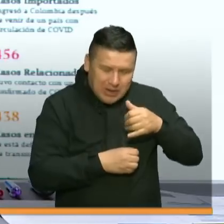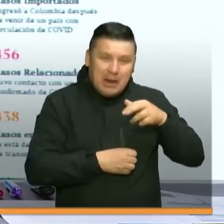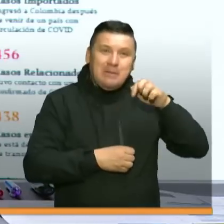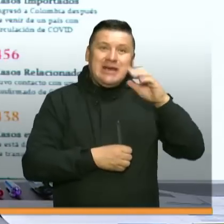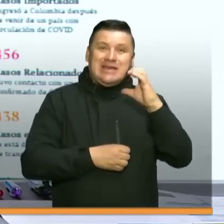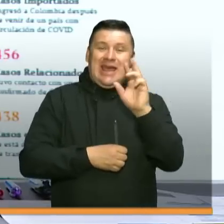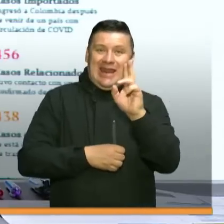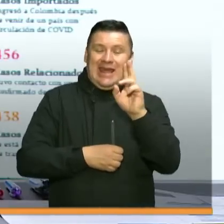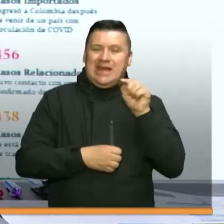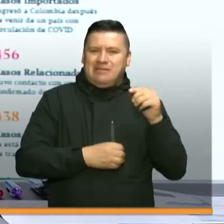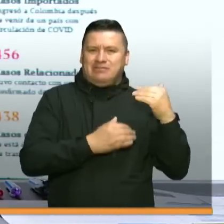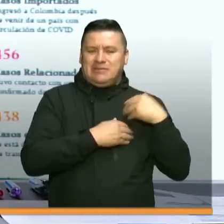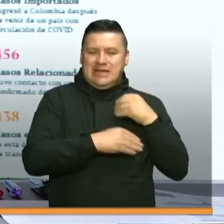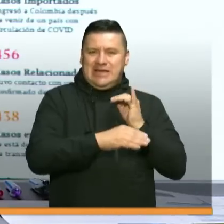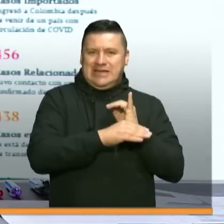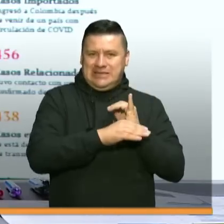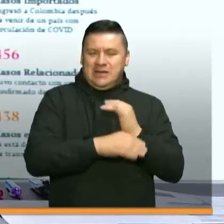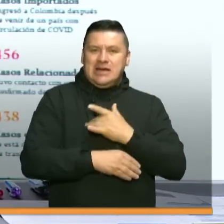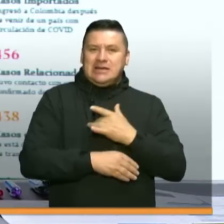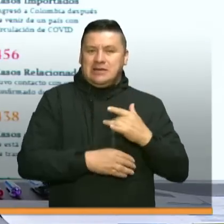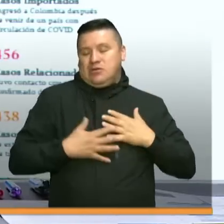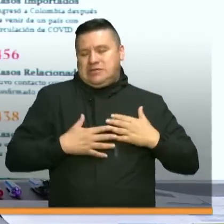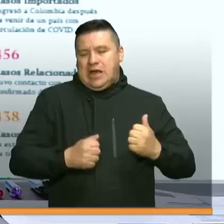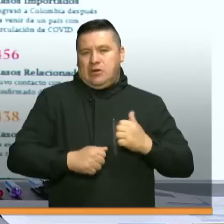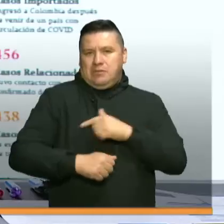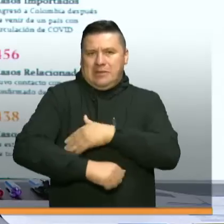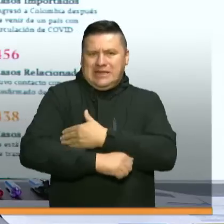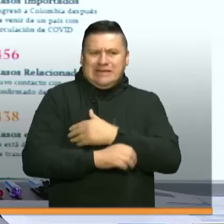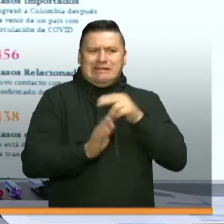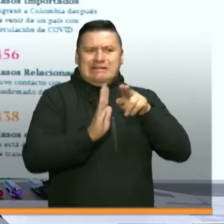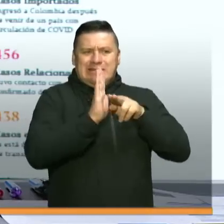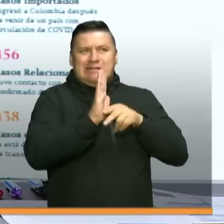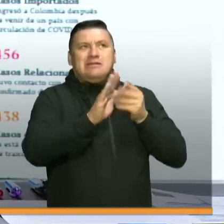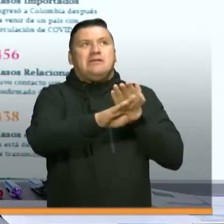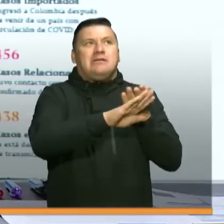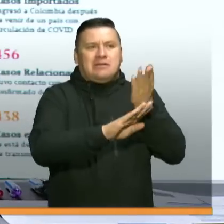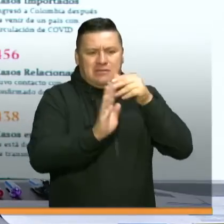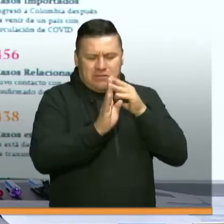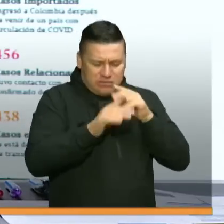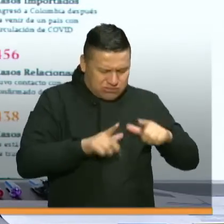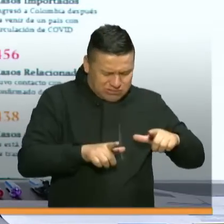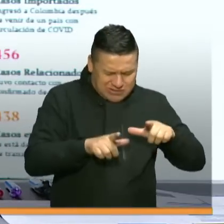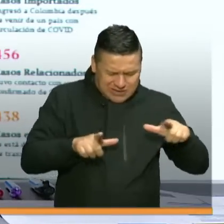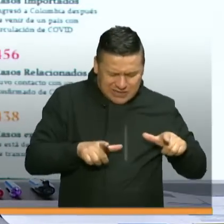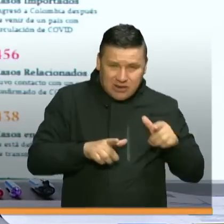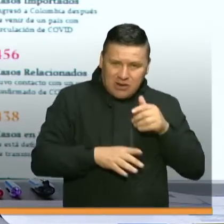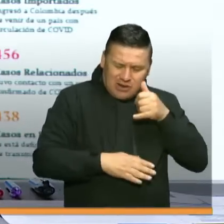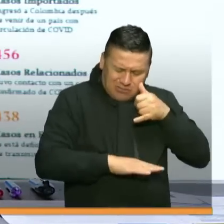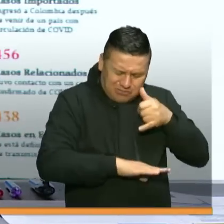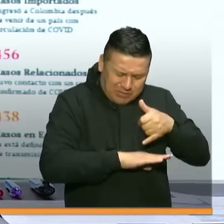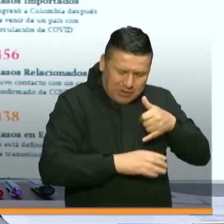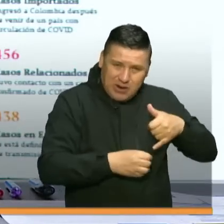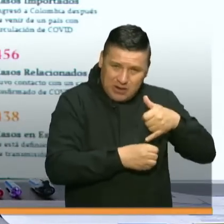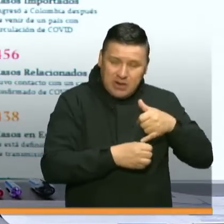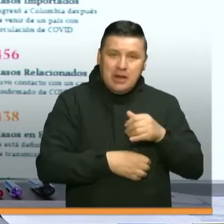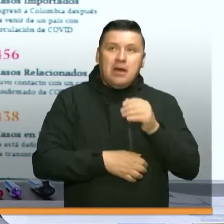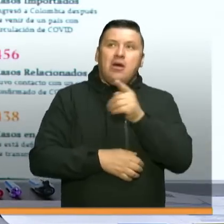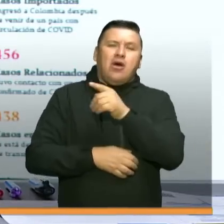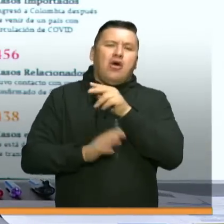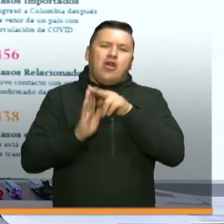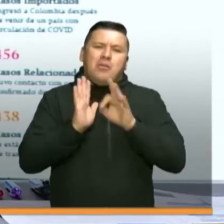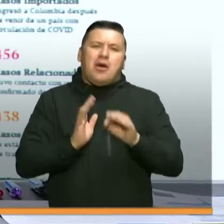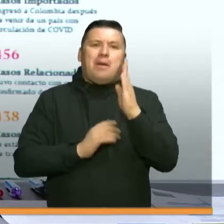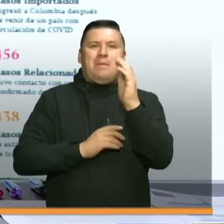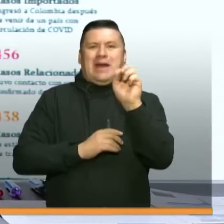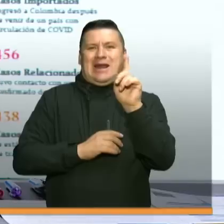que las ha adelantado el Instituto Nacional de Salud bajo un protocolo que se conoce como Protocolo Berlín. Nosotros hemos aprovisionado